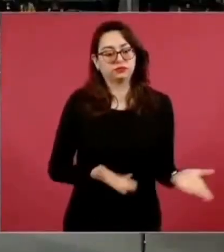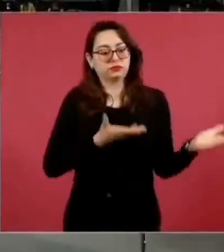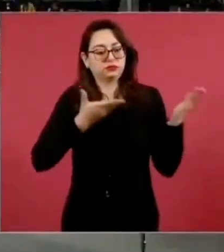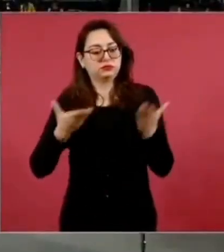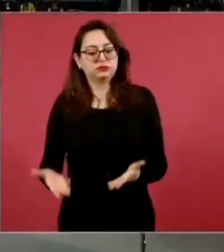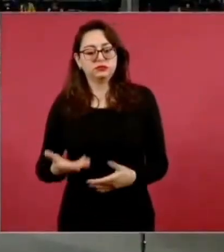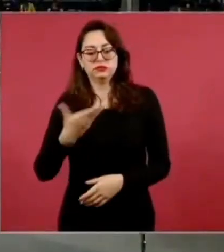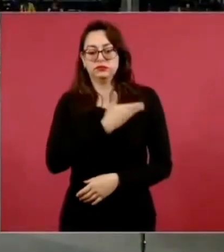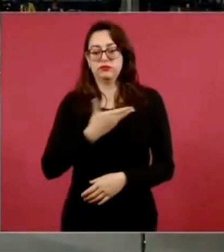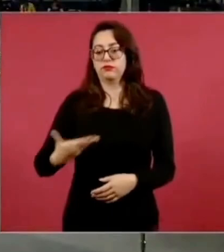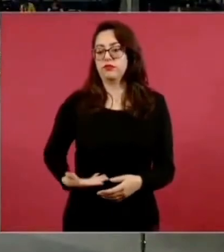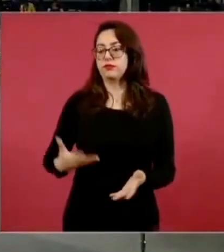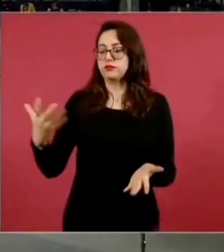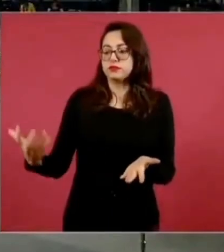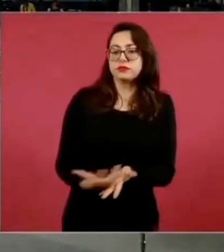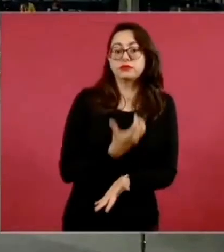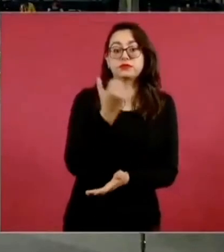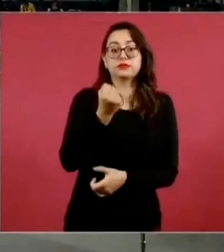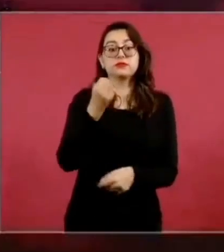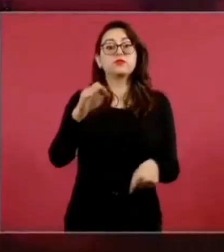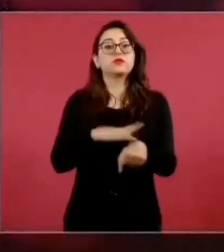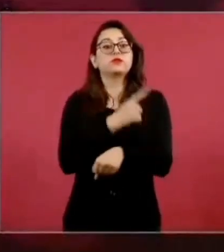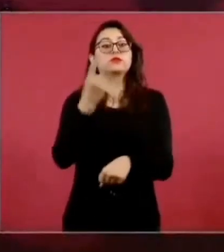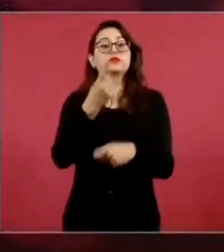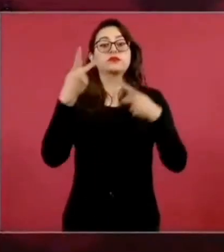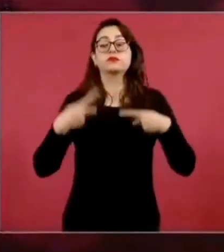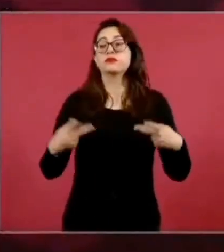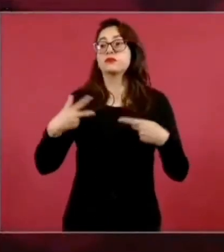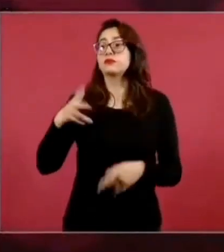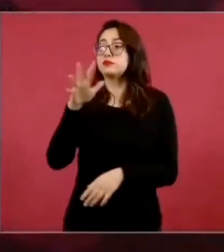la participación de la Comisión Federal de Electricidad